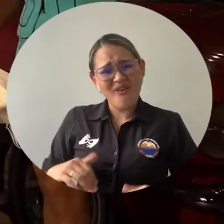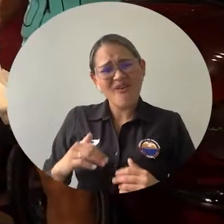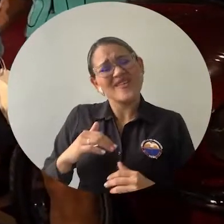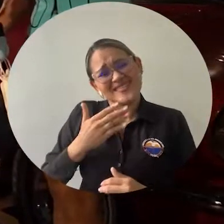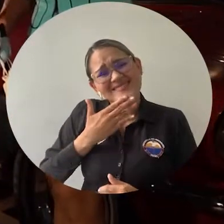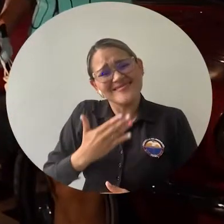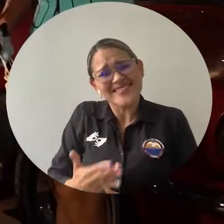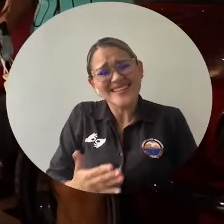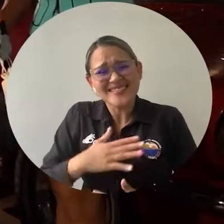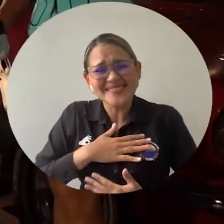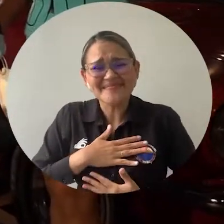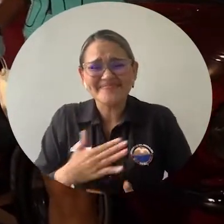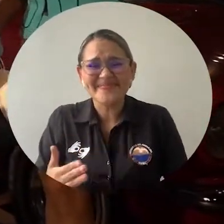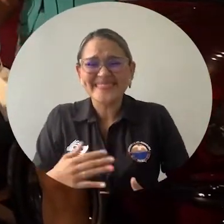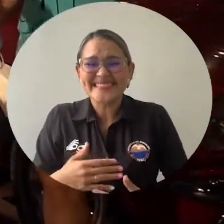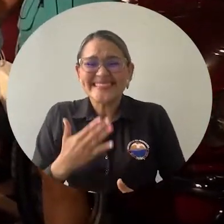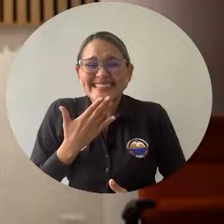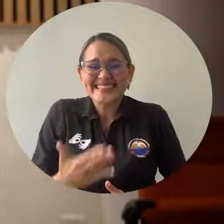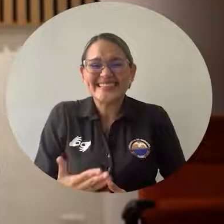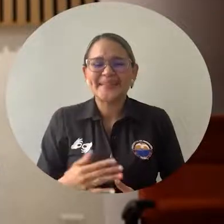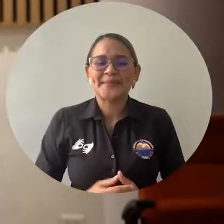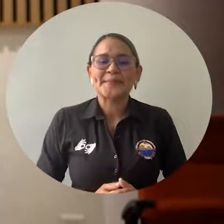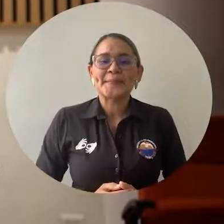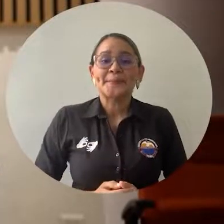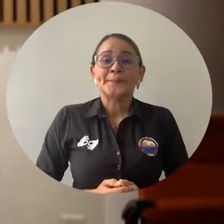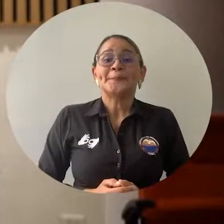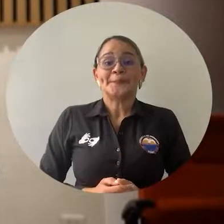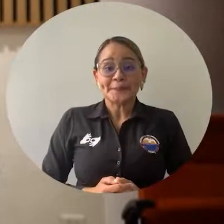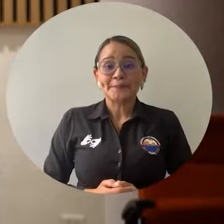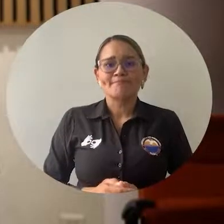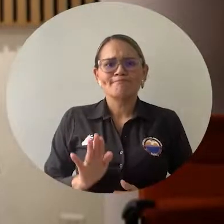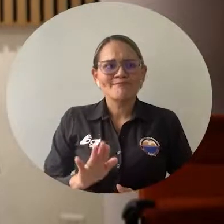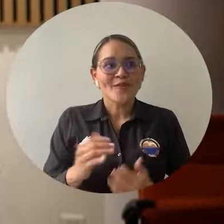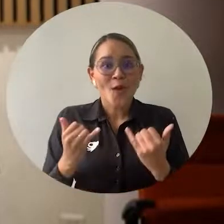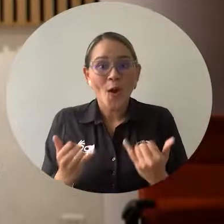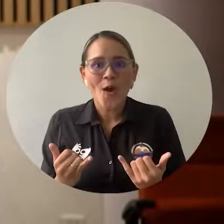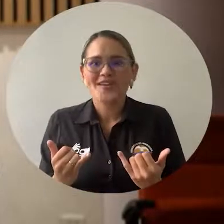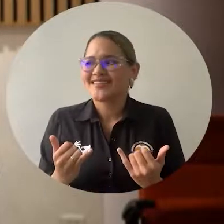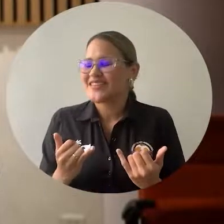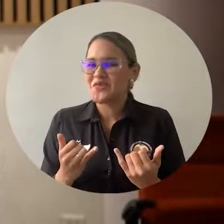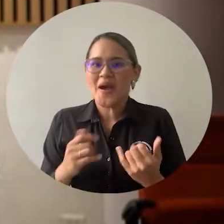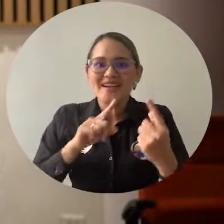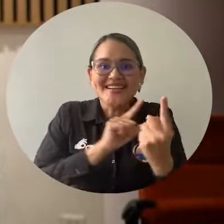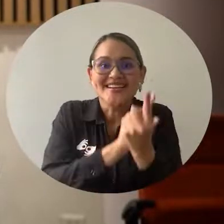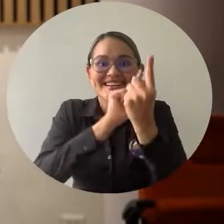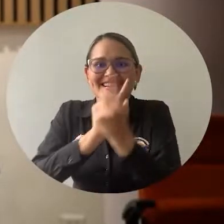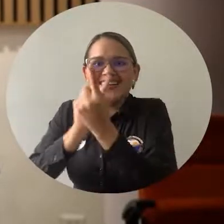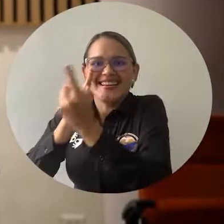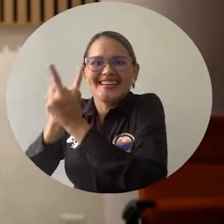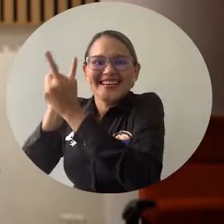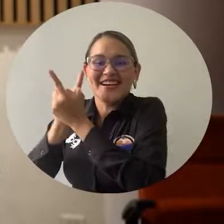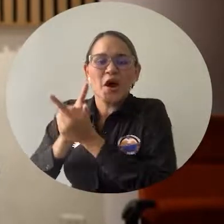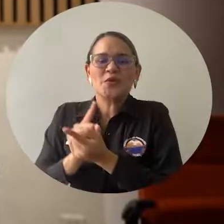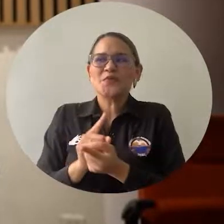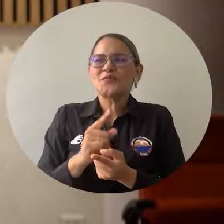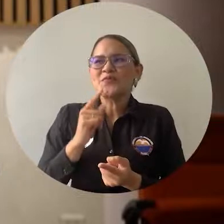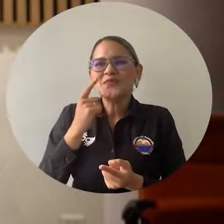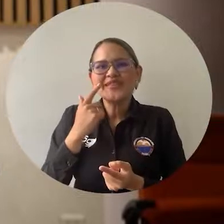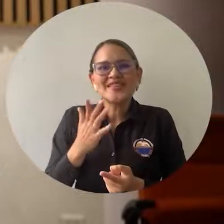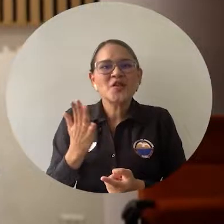realizamos con total dedicación y entusiasmo. Este evento pues creo que nos dio la oportunidad de reencontrarnos, de volver a